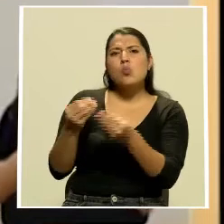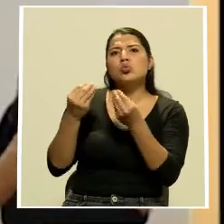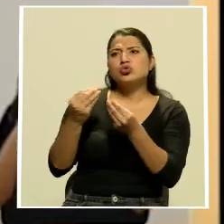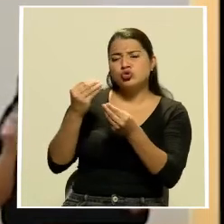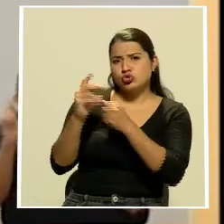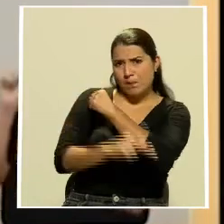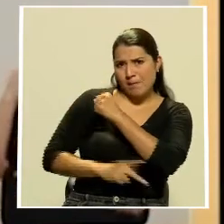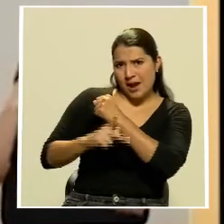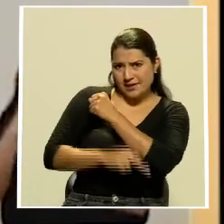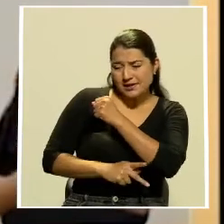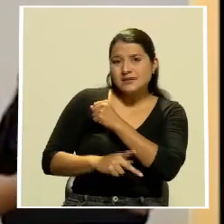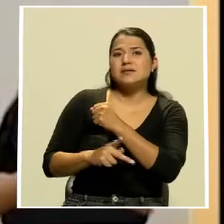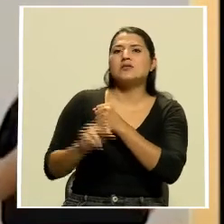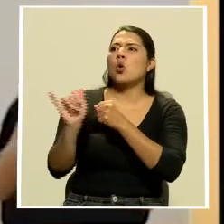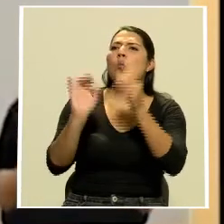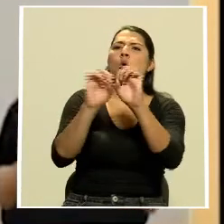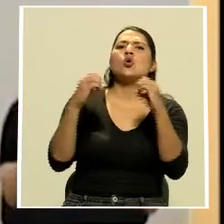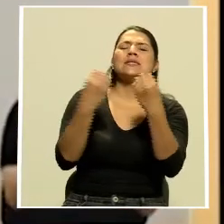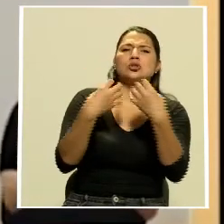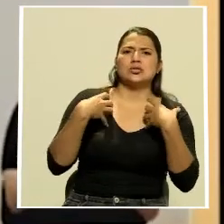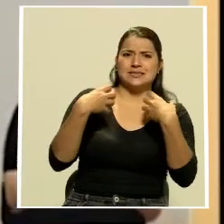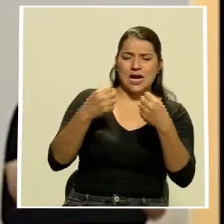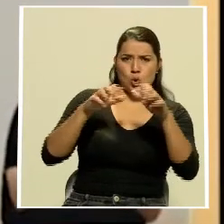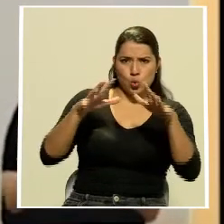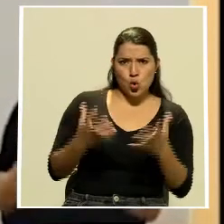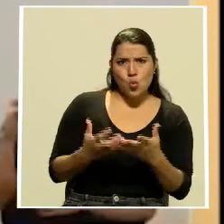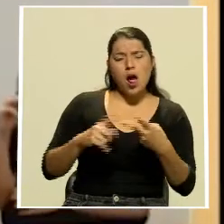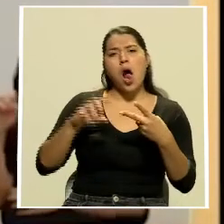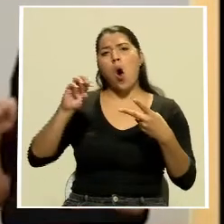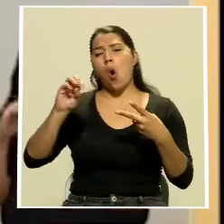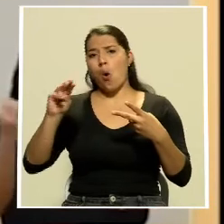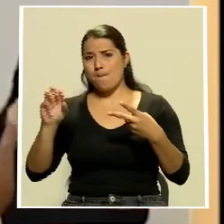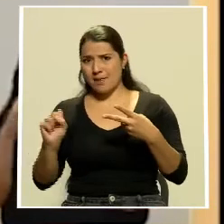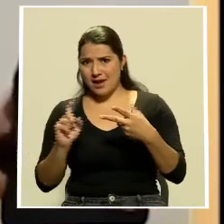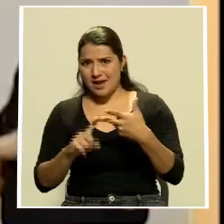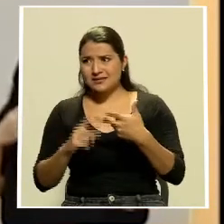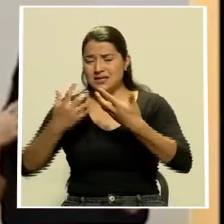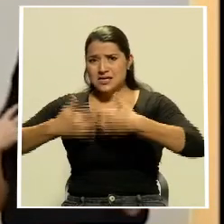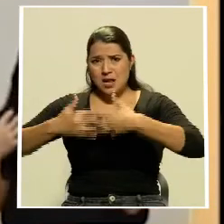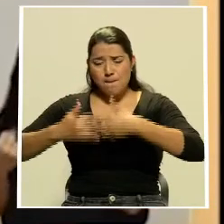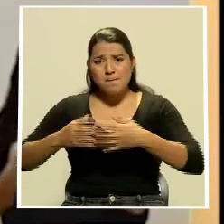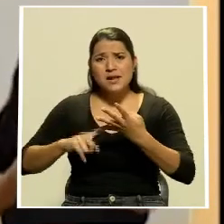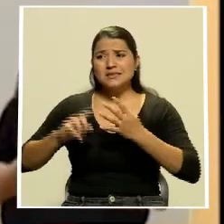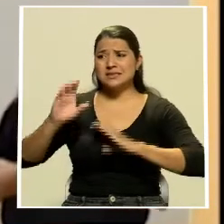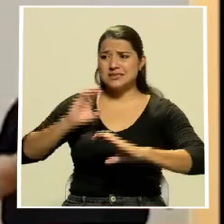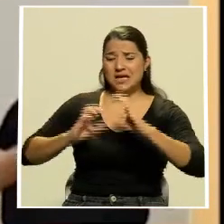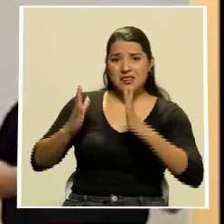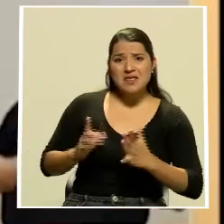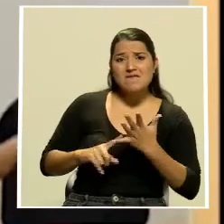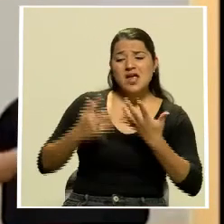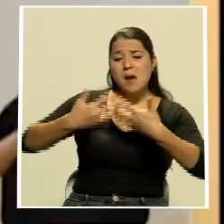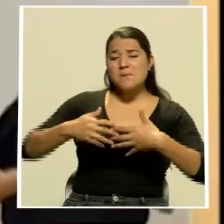con organizaciones de salud globales como la Organización Mundial de la Salud, de fabricantes, científicos, sector